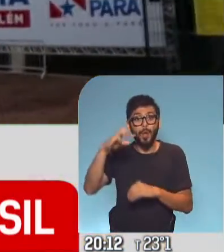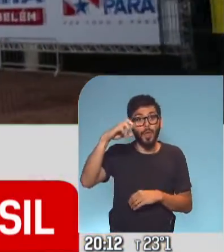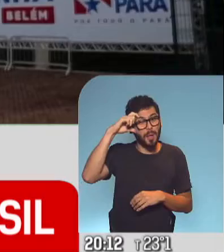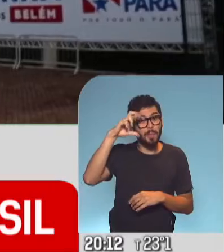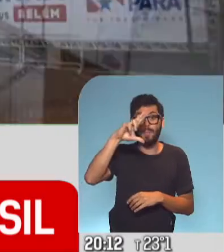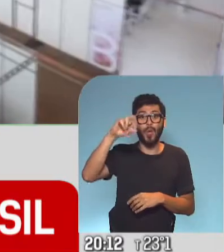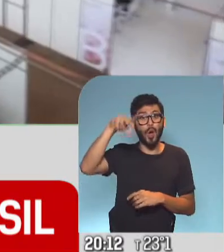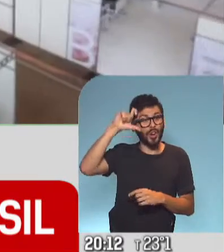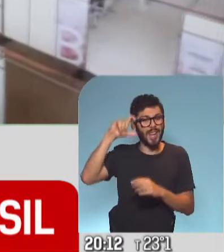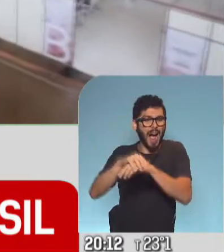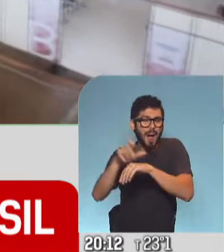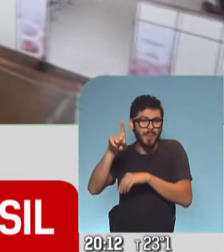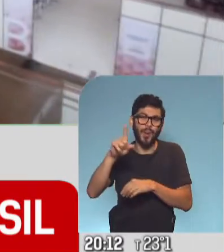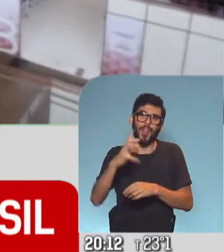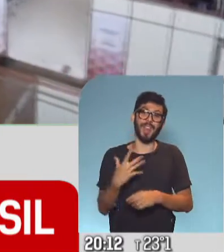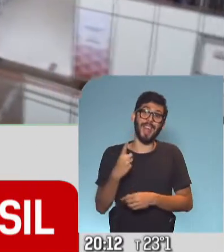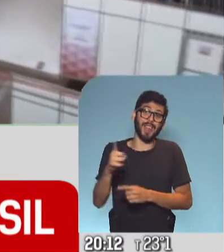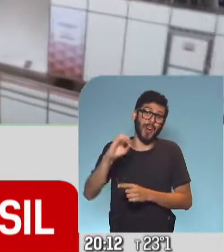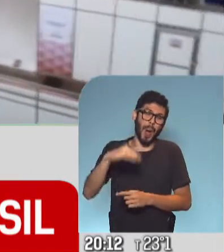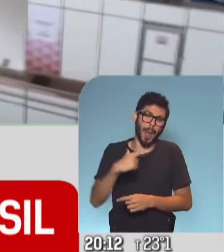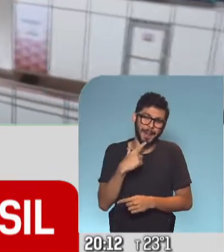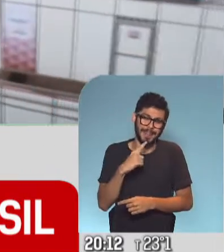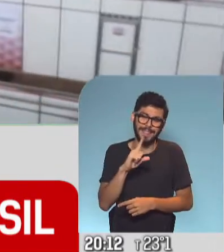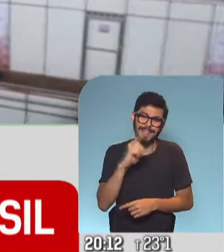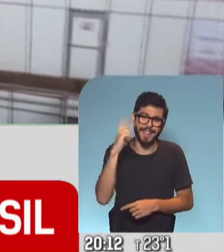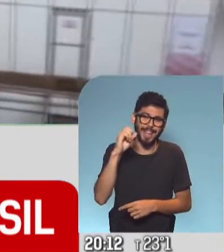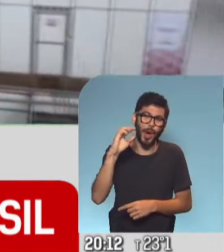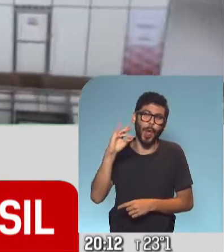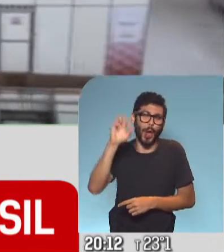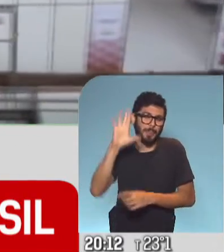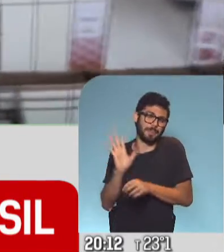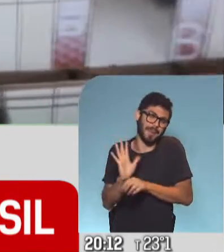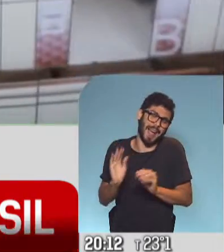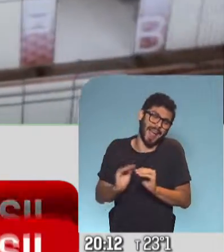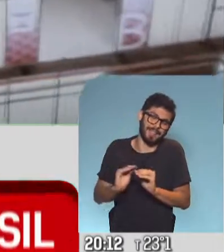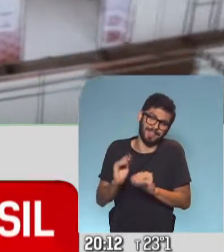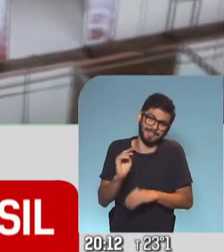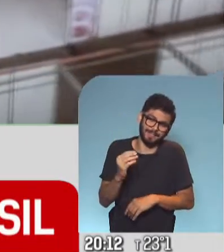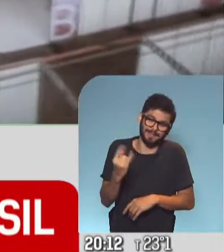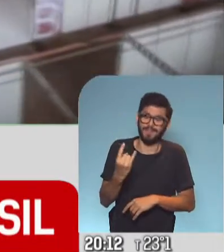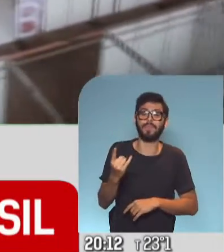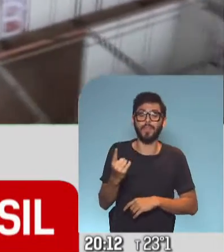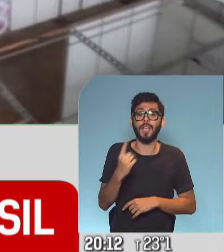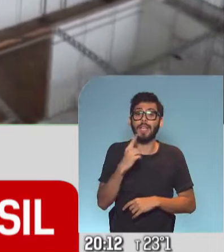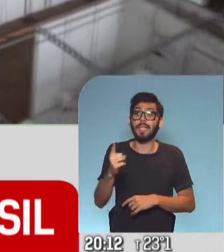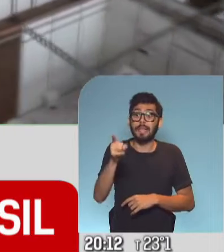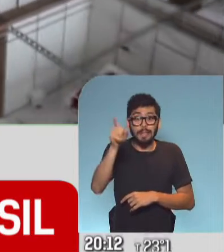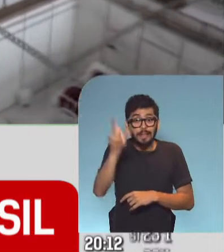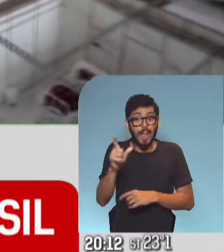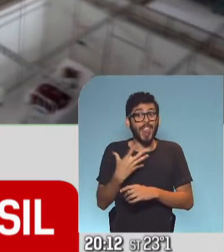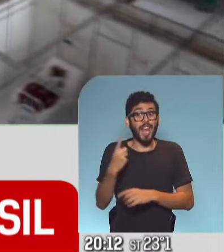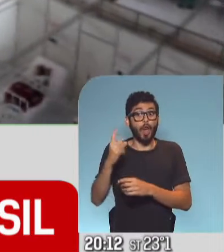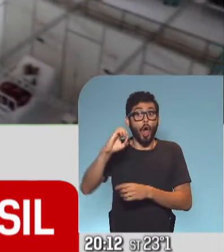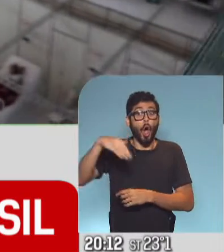Pedros, desde la Organización Mundial de la Salud, dijo que hay que tomar medidas serias. ¿Las pidió responsabilidad política